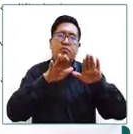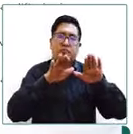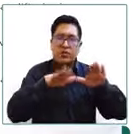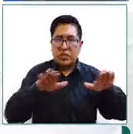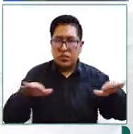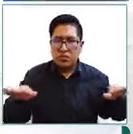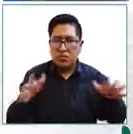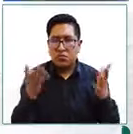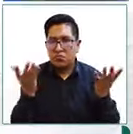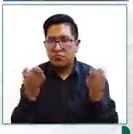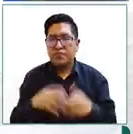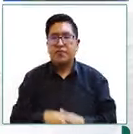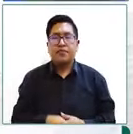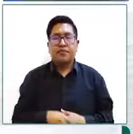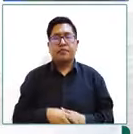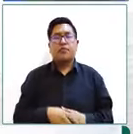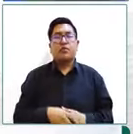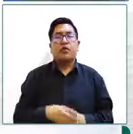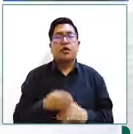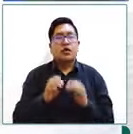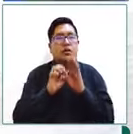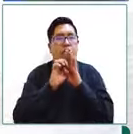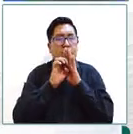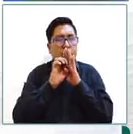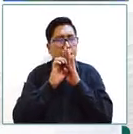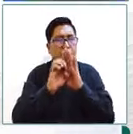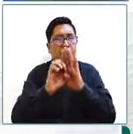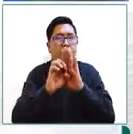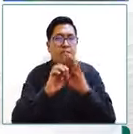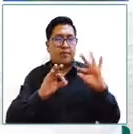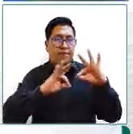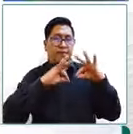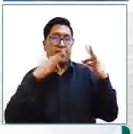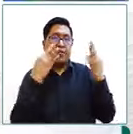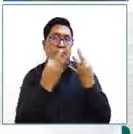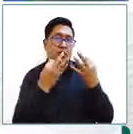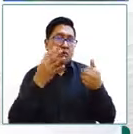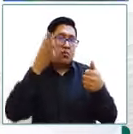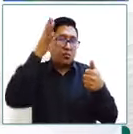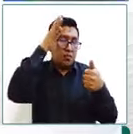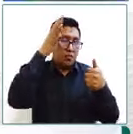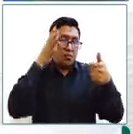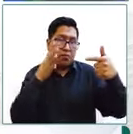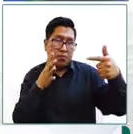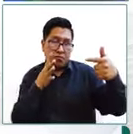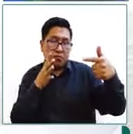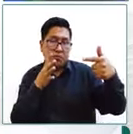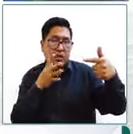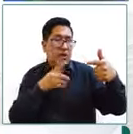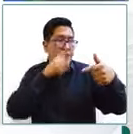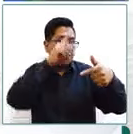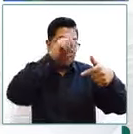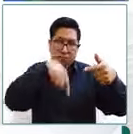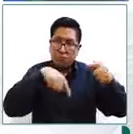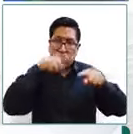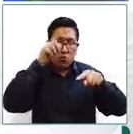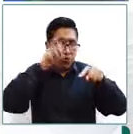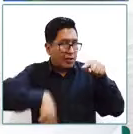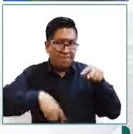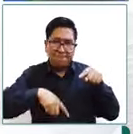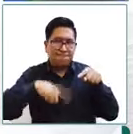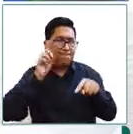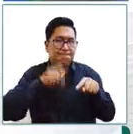o adolescente. Reitero, puede no ser necesariamente la familia nuclear compuesta por papá y por mamá, de repente los